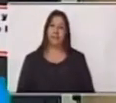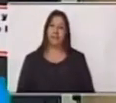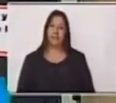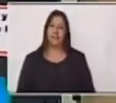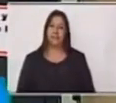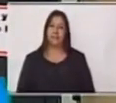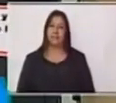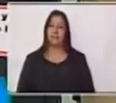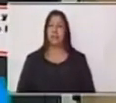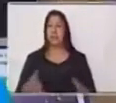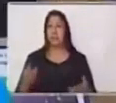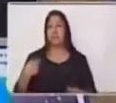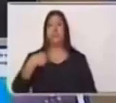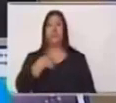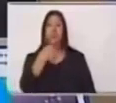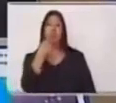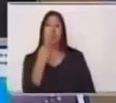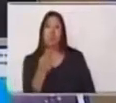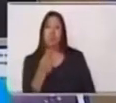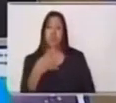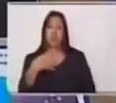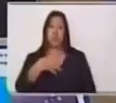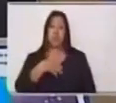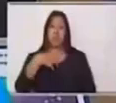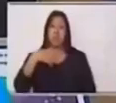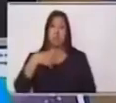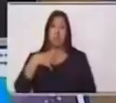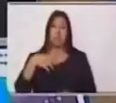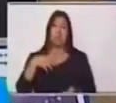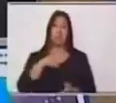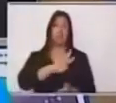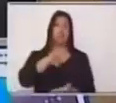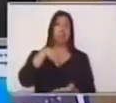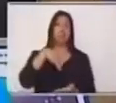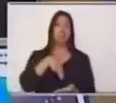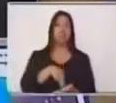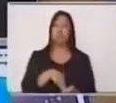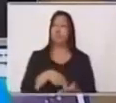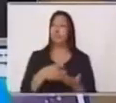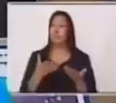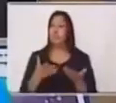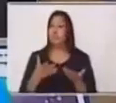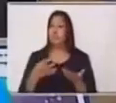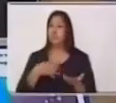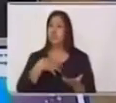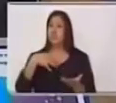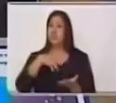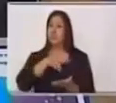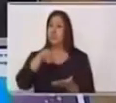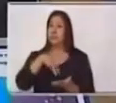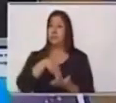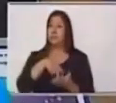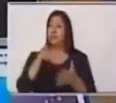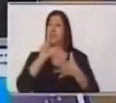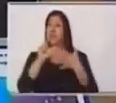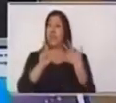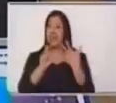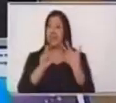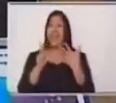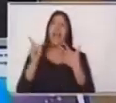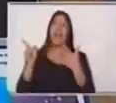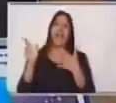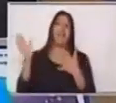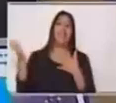Si decimos que es propia de una nación, es una característica de la literatura